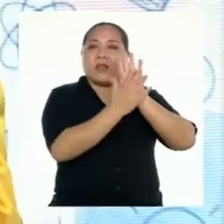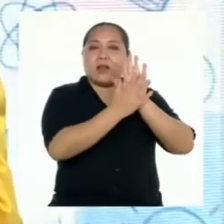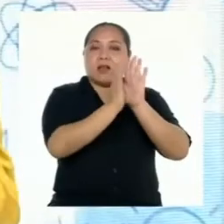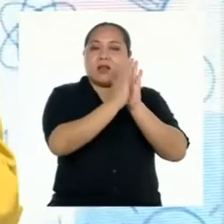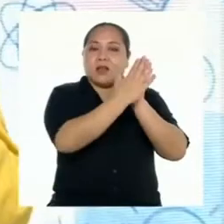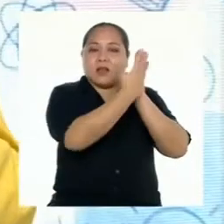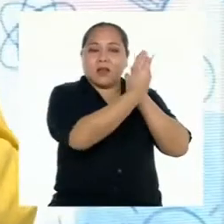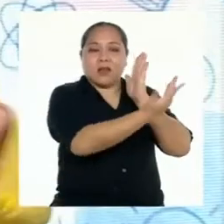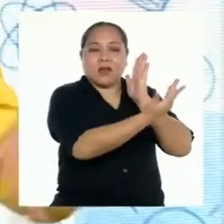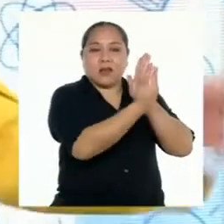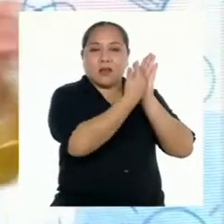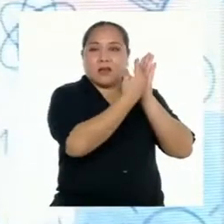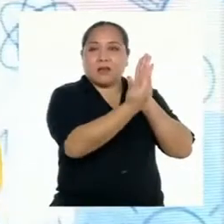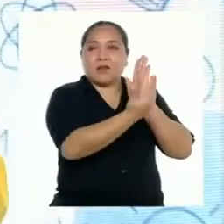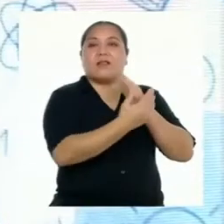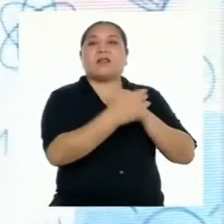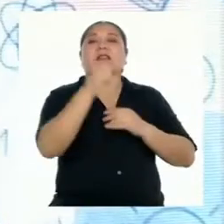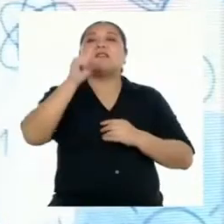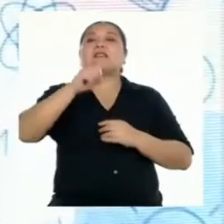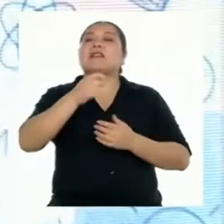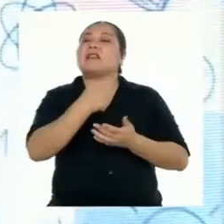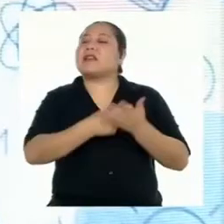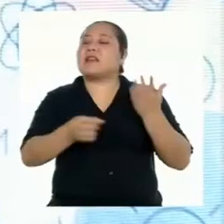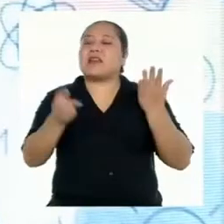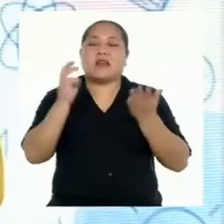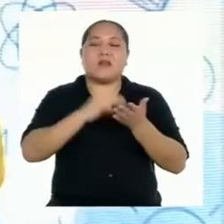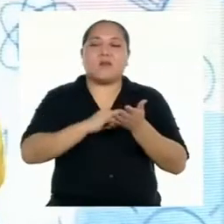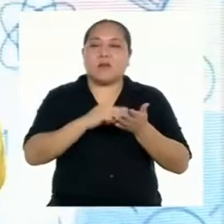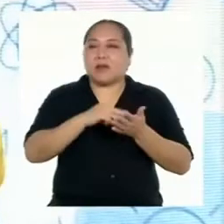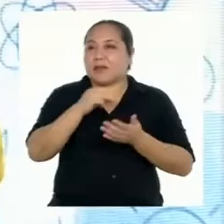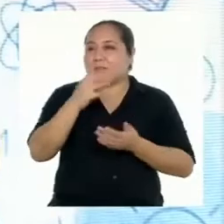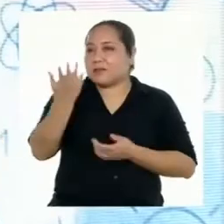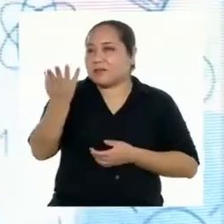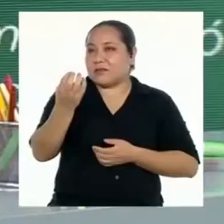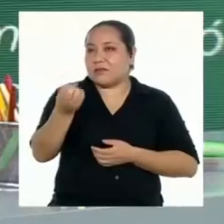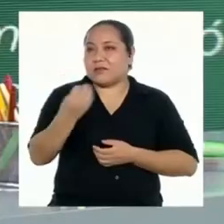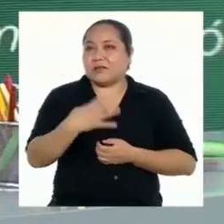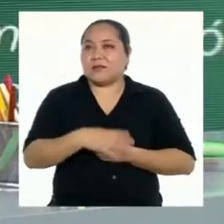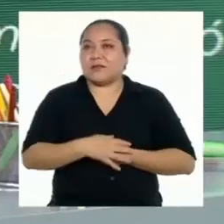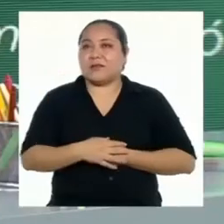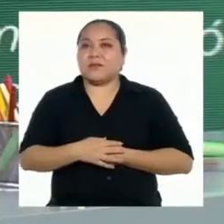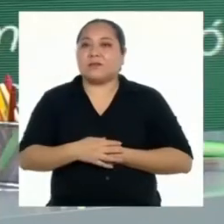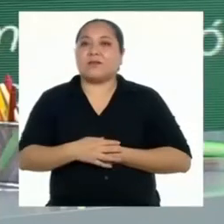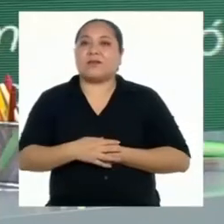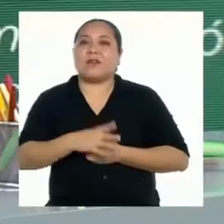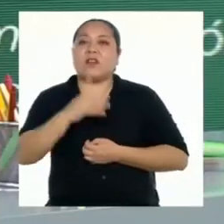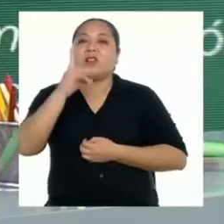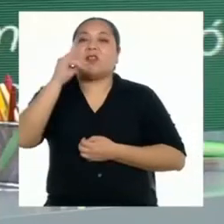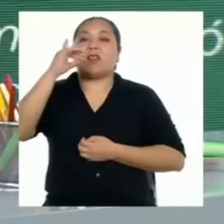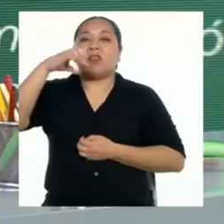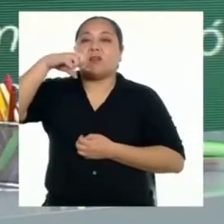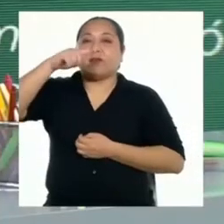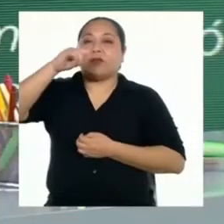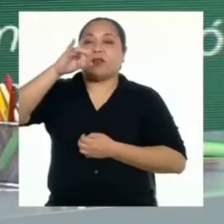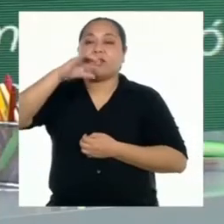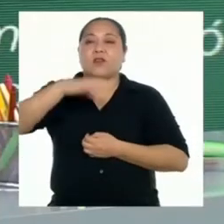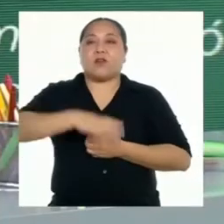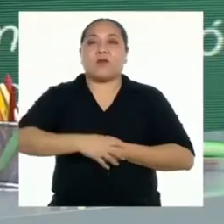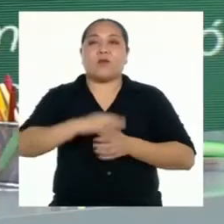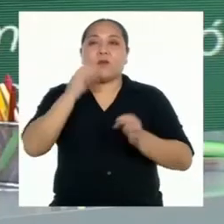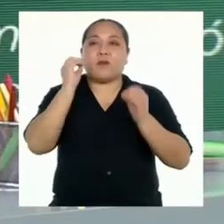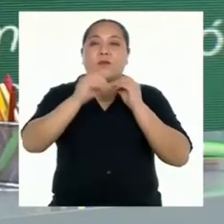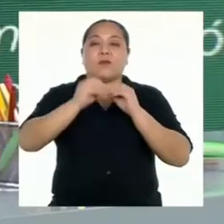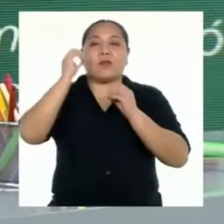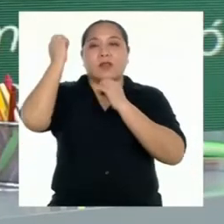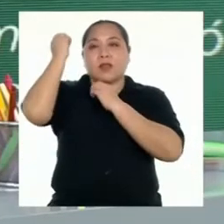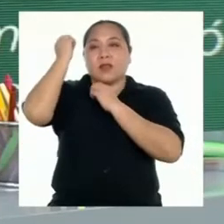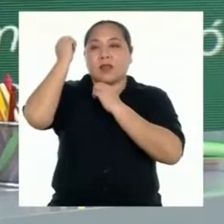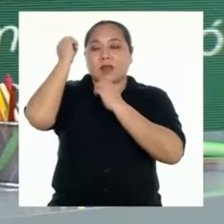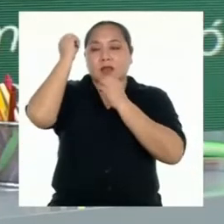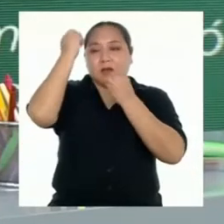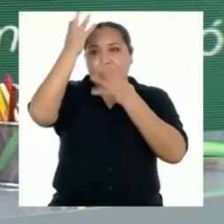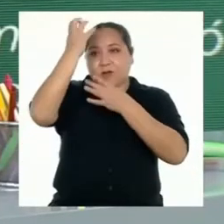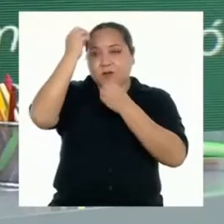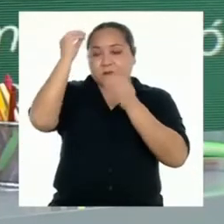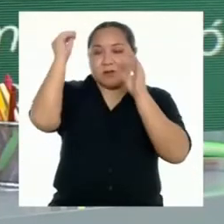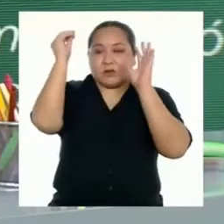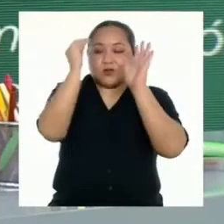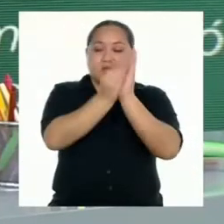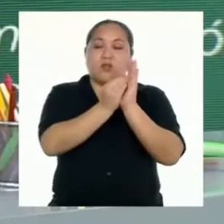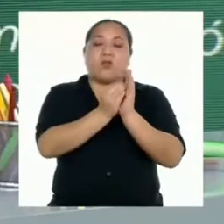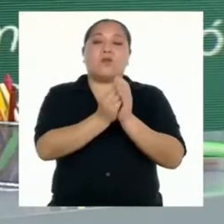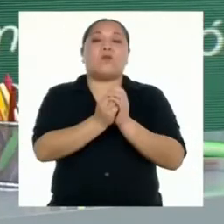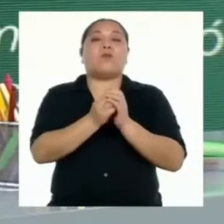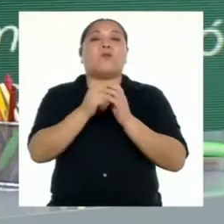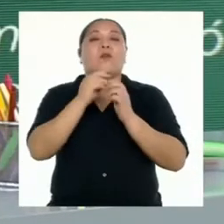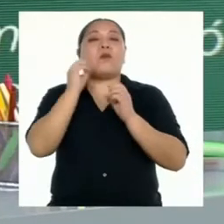¡Ajá, claro! ¿Y qué más podríamos decir del díptico? Los dípticos se utilizan para exponer información. Pueden contener